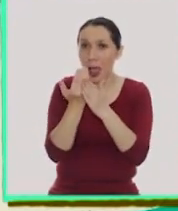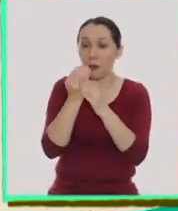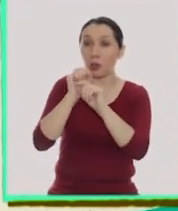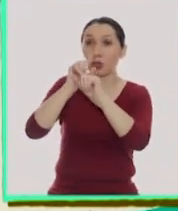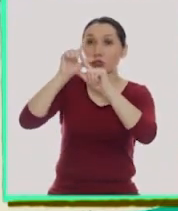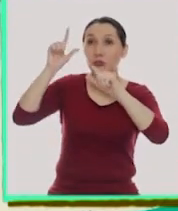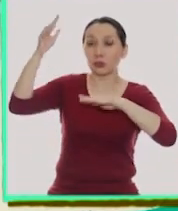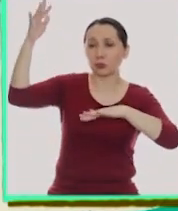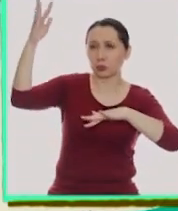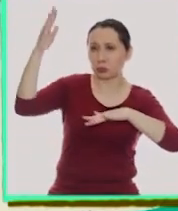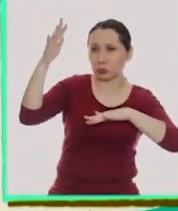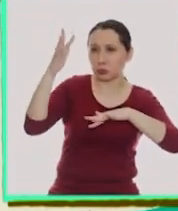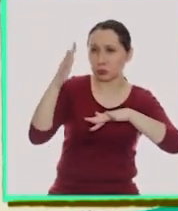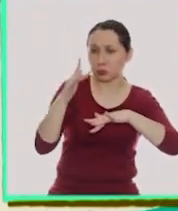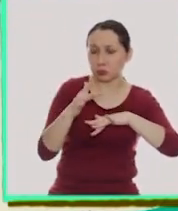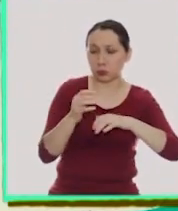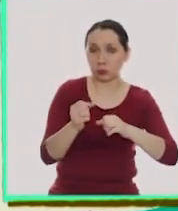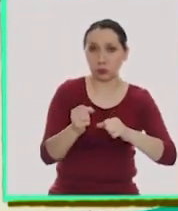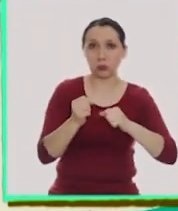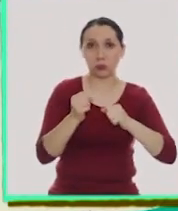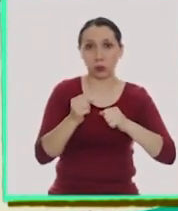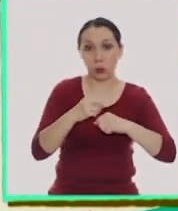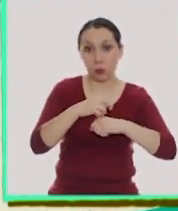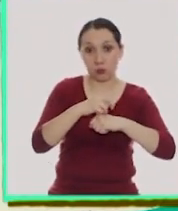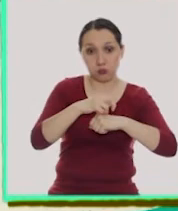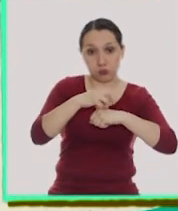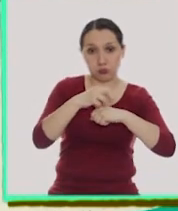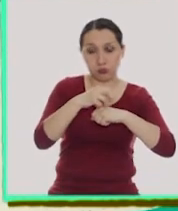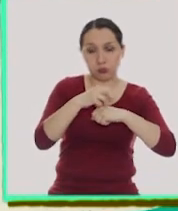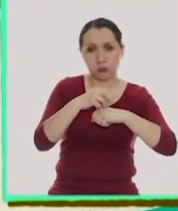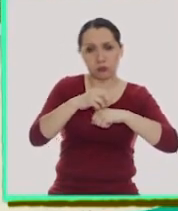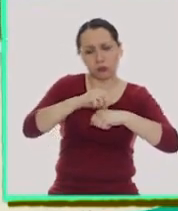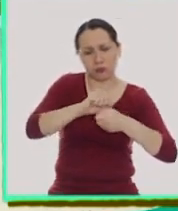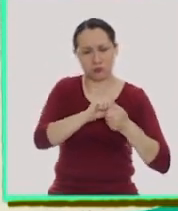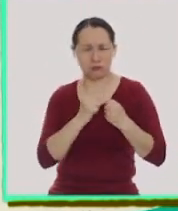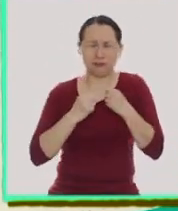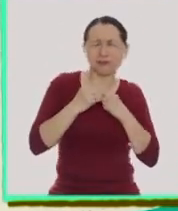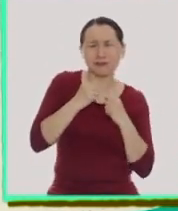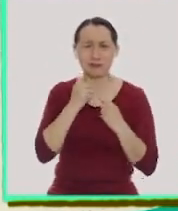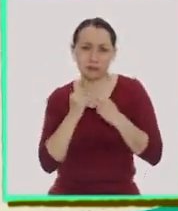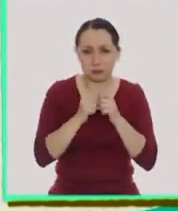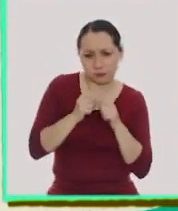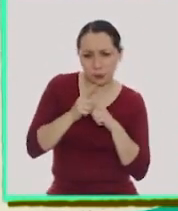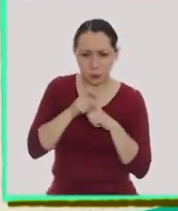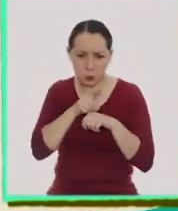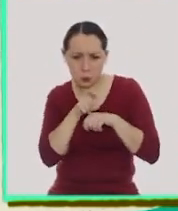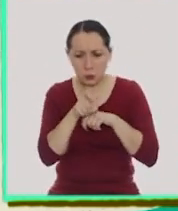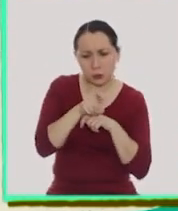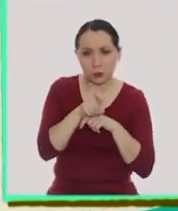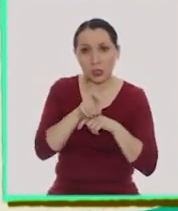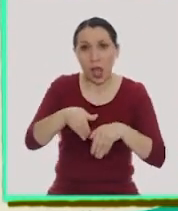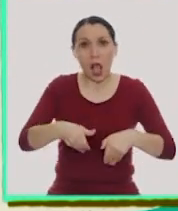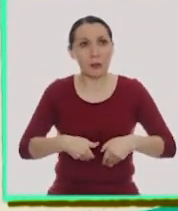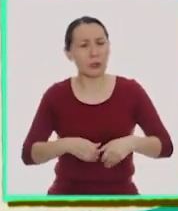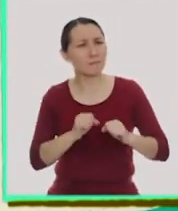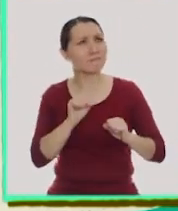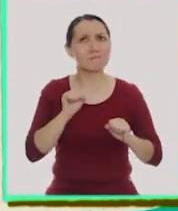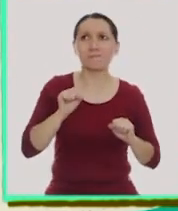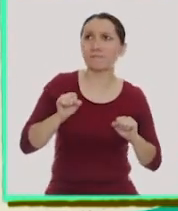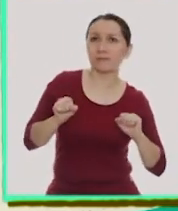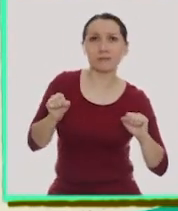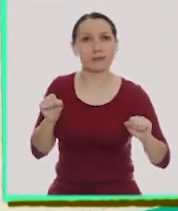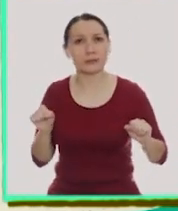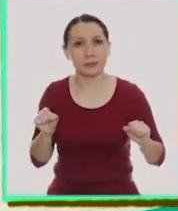la mañana, el sol caliente salió y ¡pum! Del huevecillo, una oruga muy pequeñita y muy hambrienta